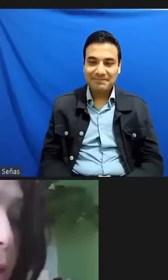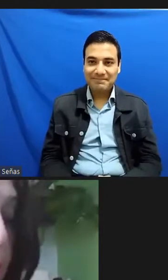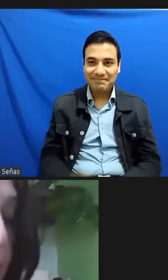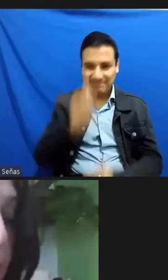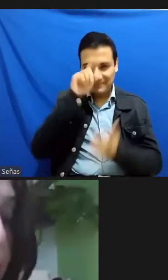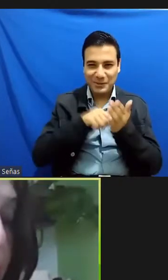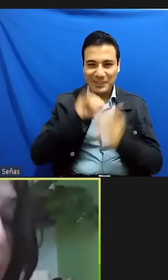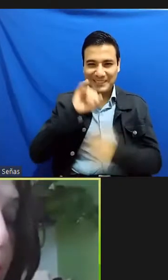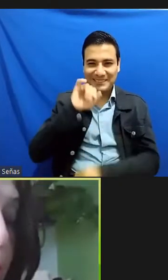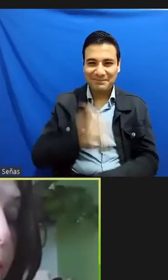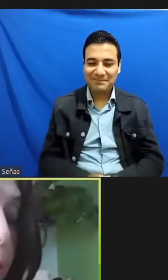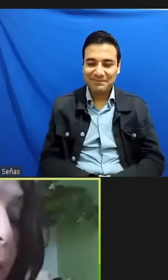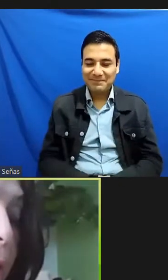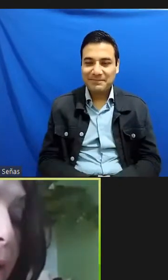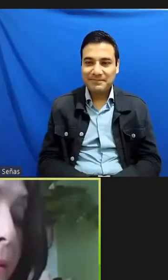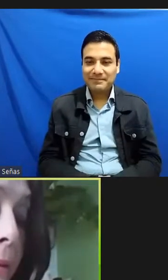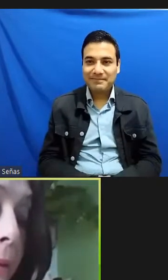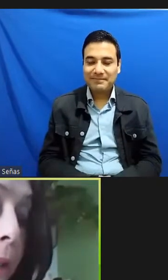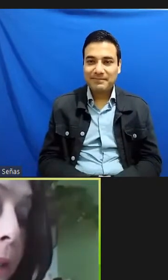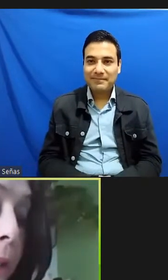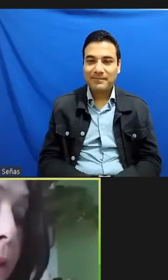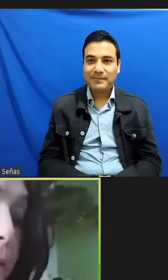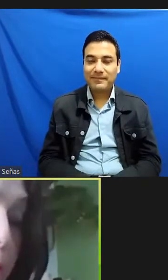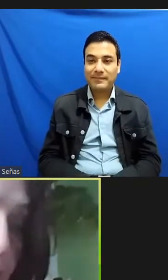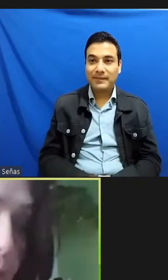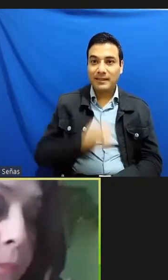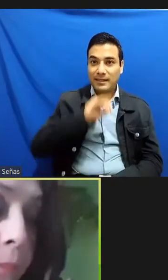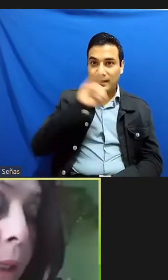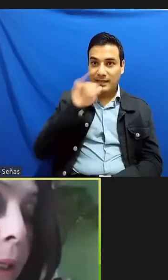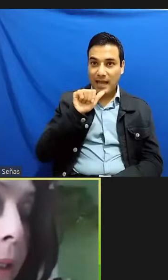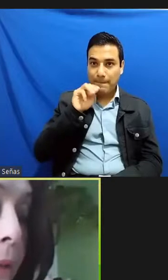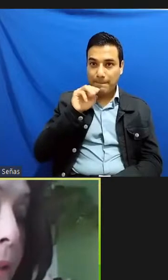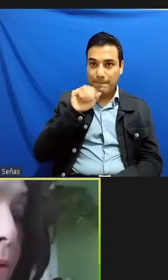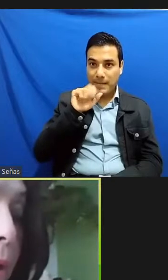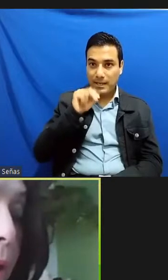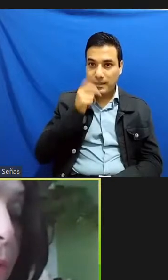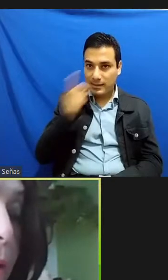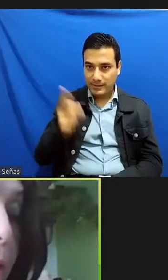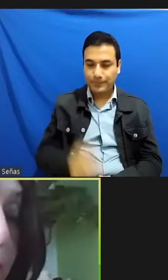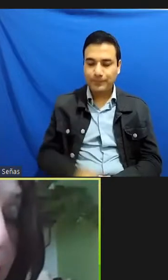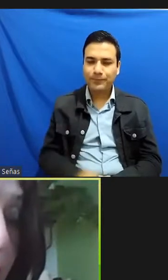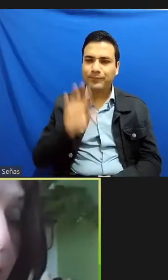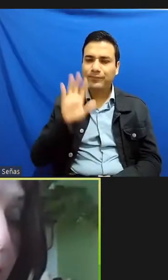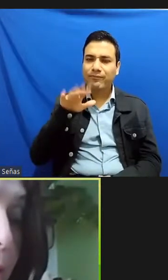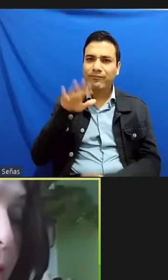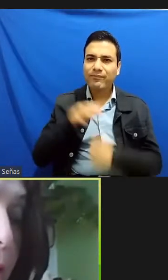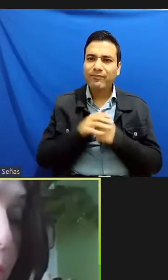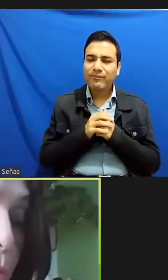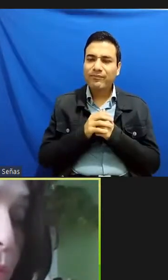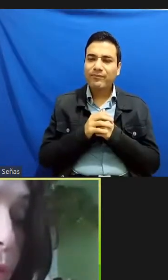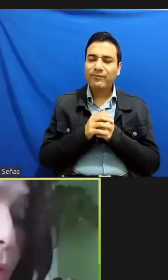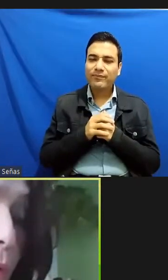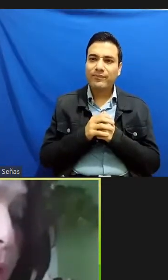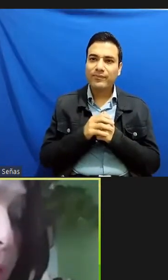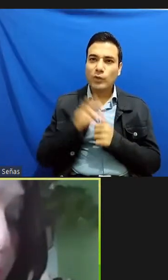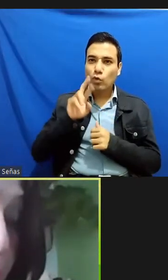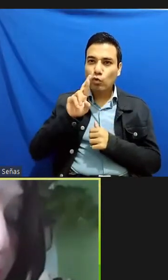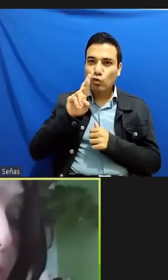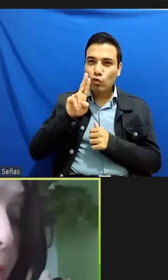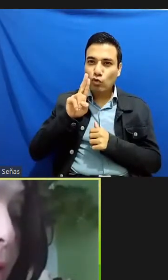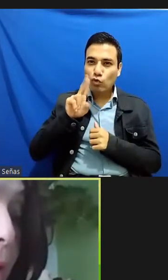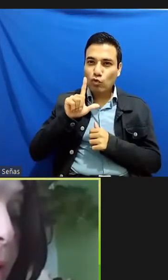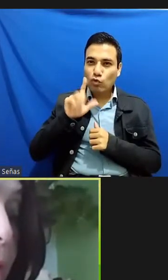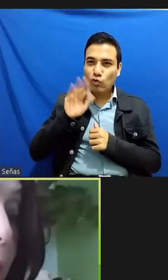sí sí y sí jamán dice entiendo que en una de las cartas de Rulfo a